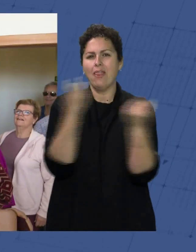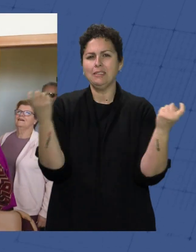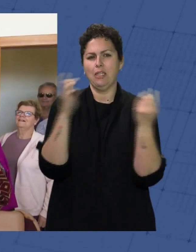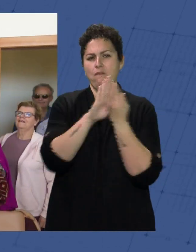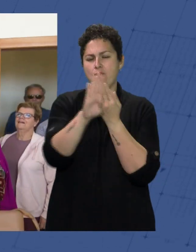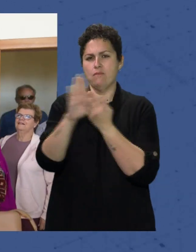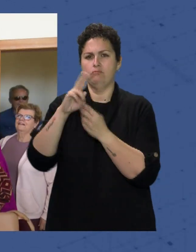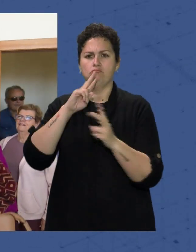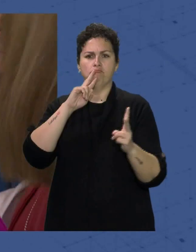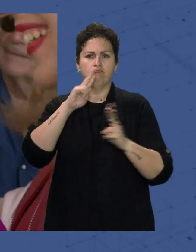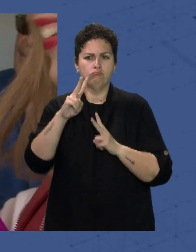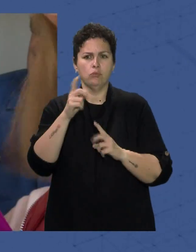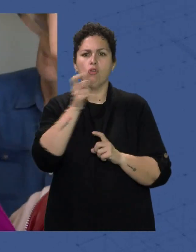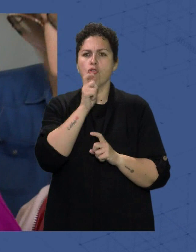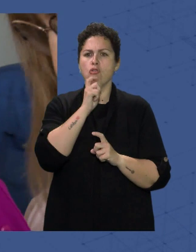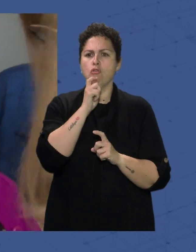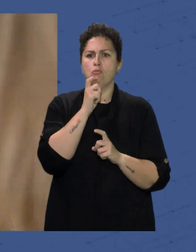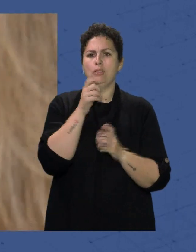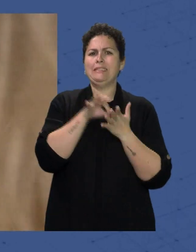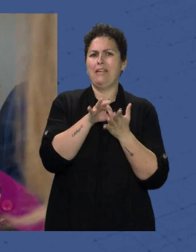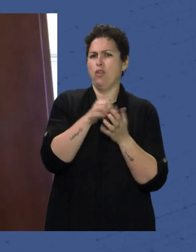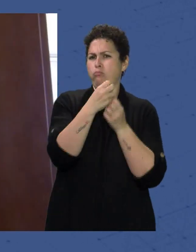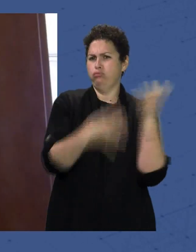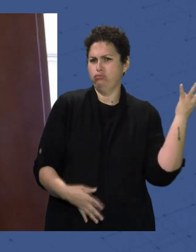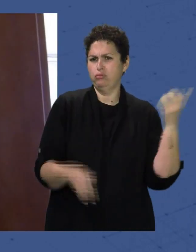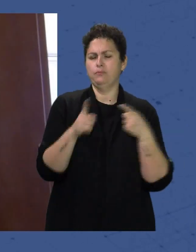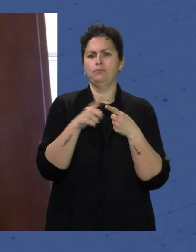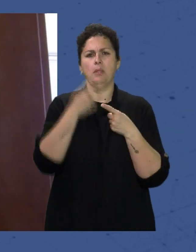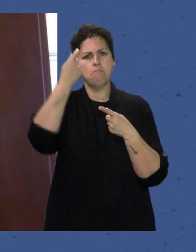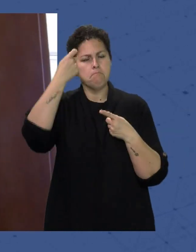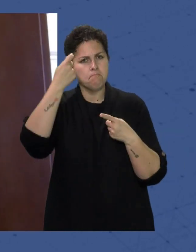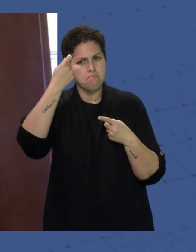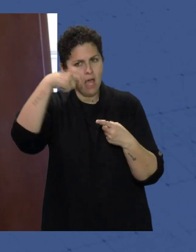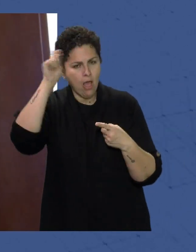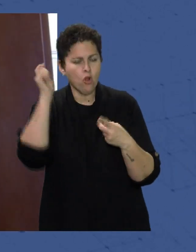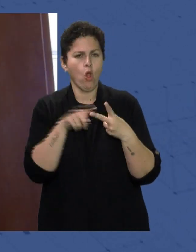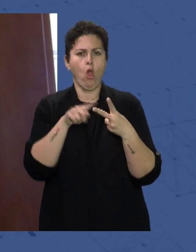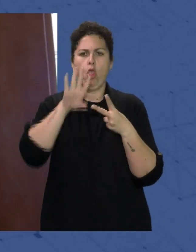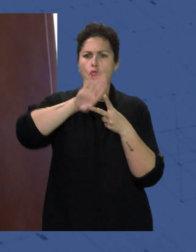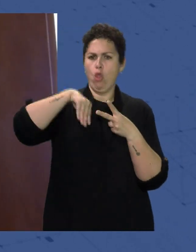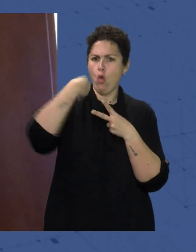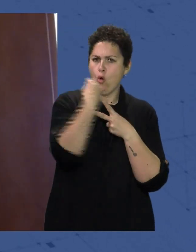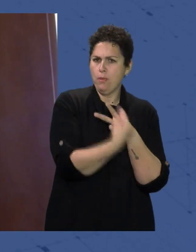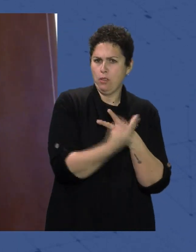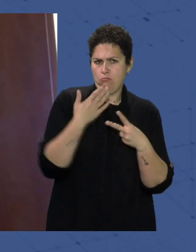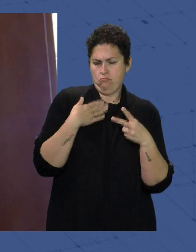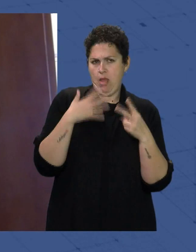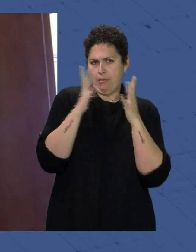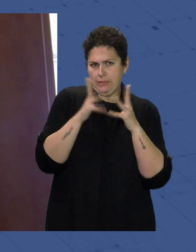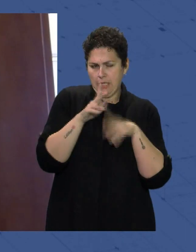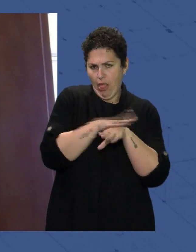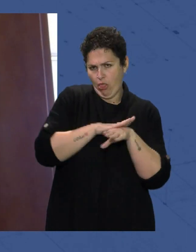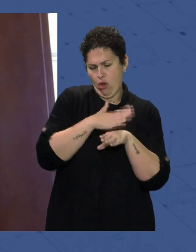ciudadanos A través de los siguientes servicios Un procedimiento de padrón De registro de documentación De nuestra propia administración Y de otras